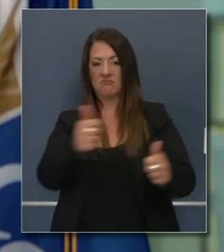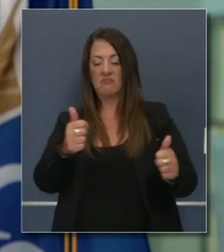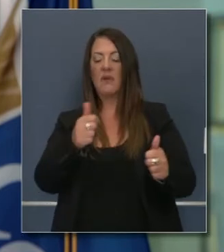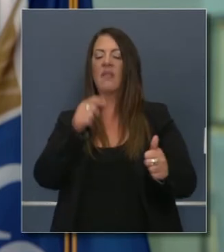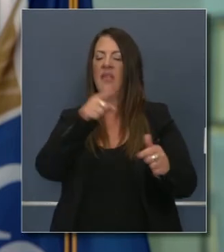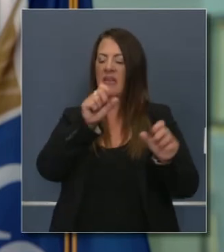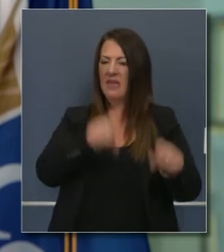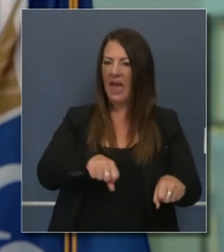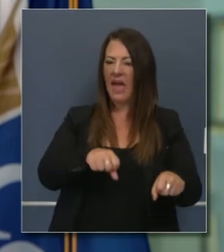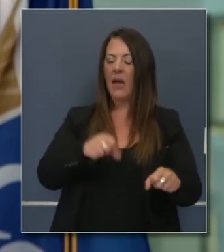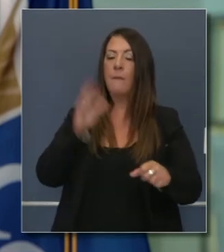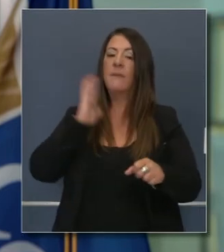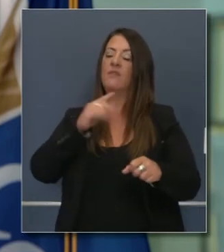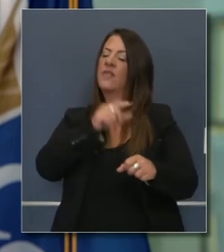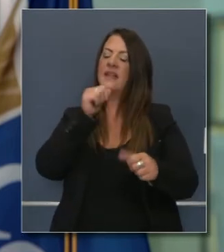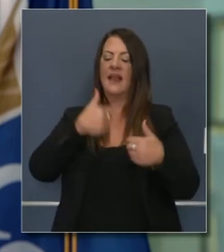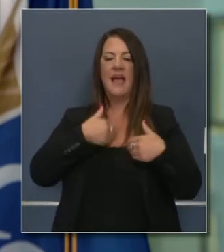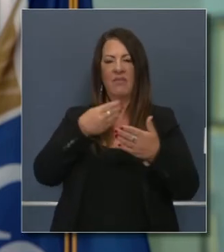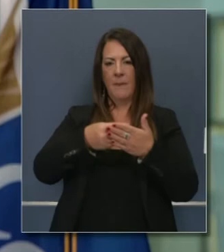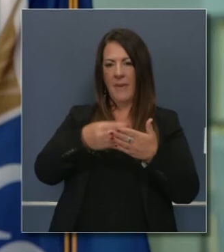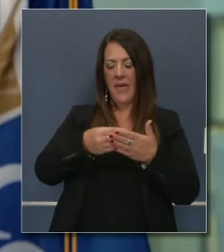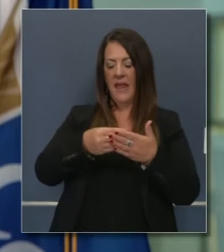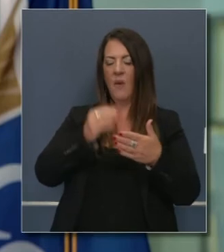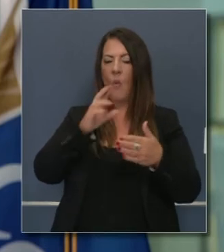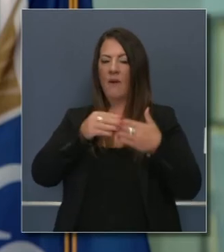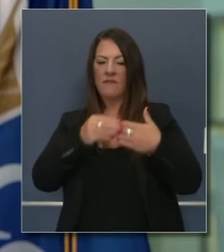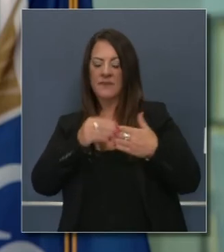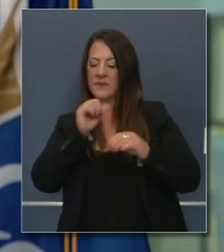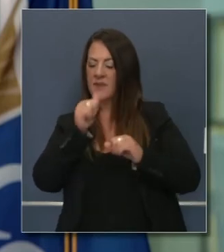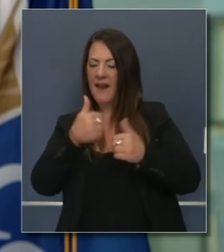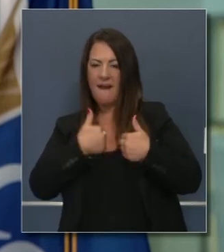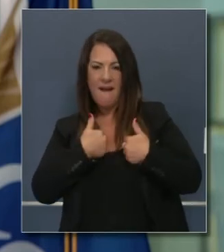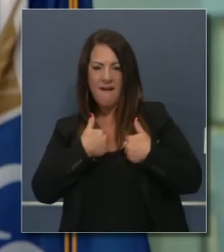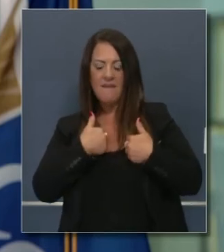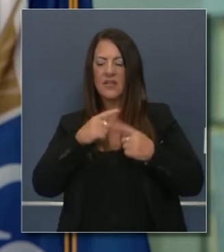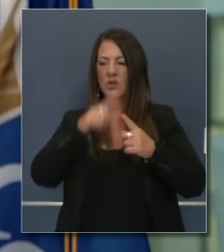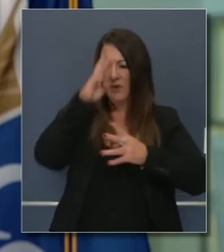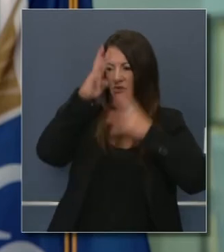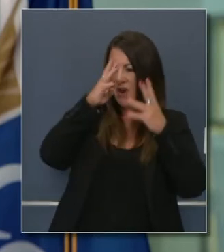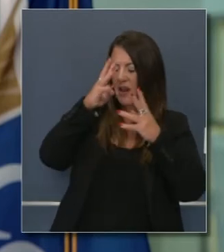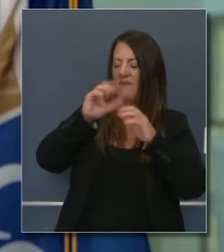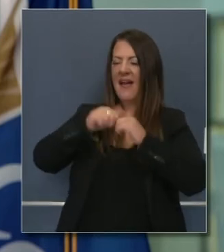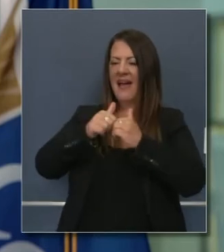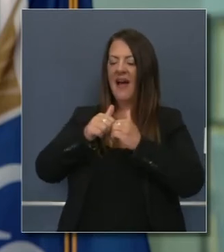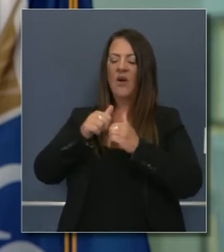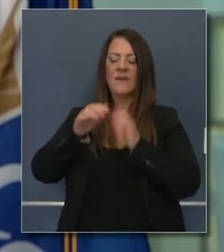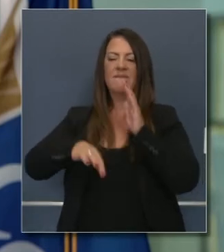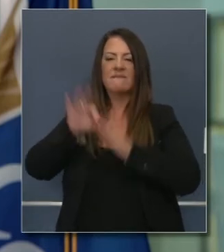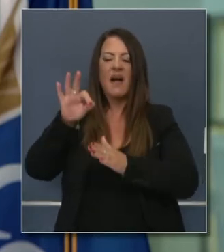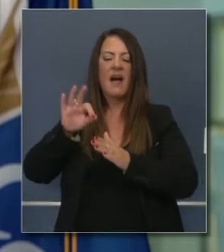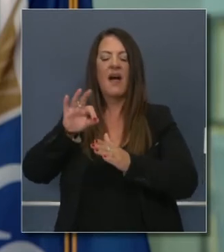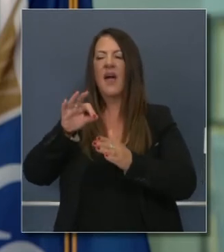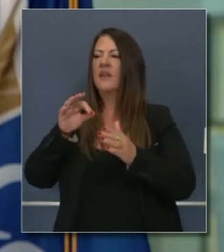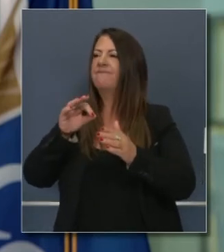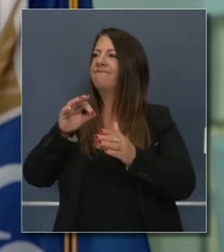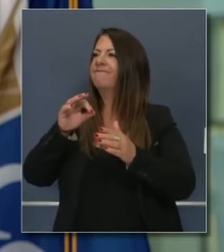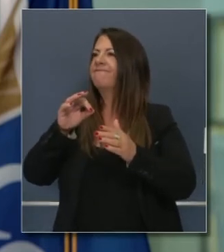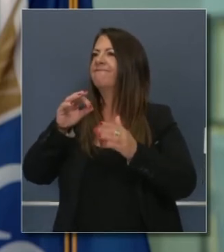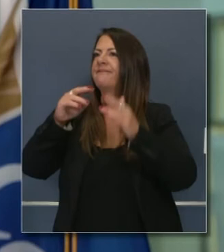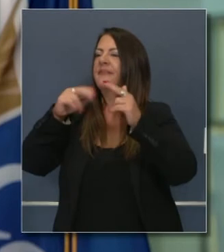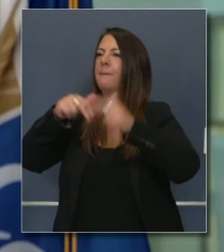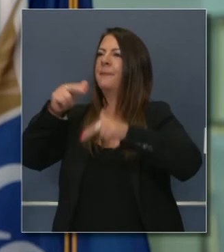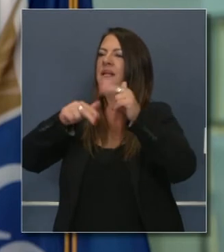los recursos que no han tenido en el pasado y la flexibilidad que no han tenido necesariamente en el pasado para ser creativos en ese respecto. Y